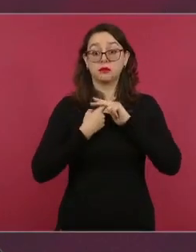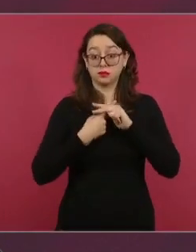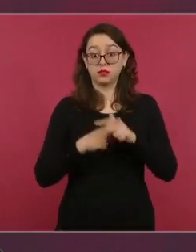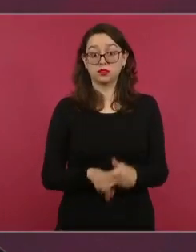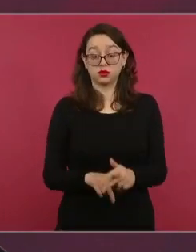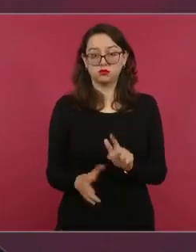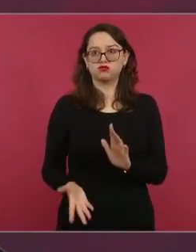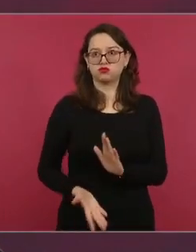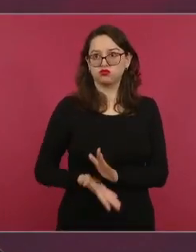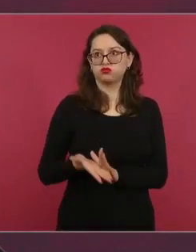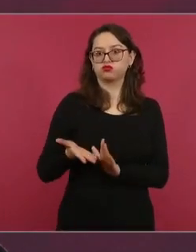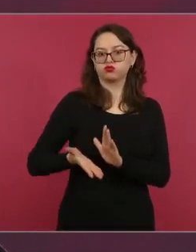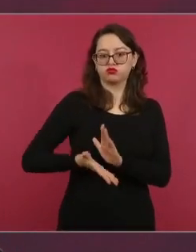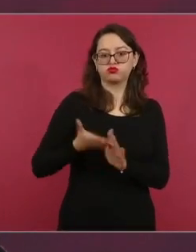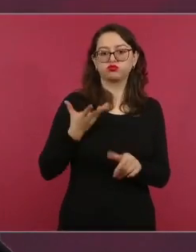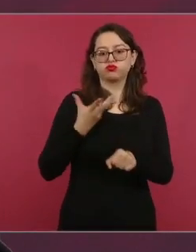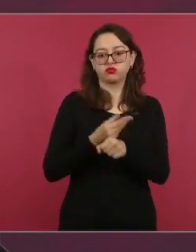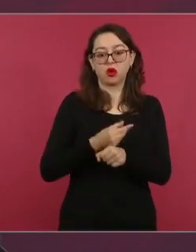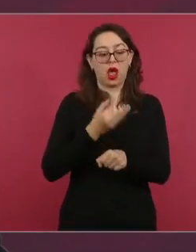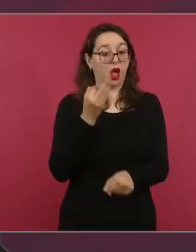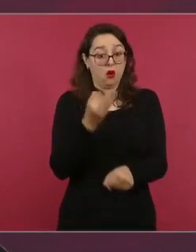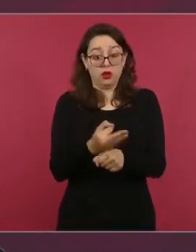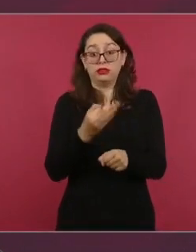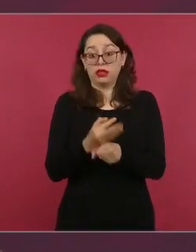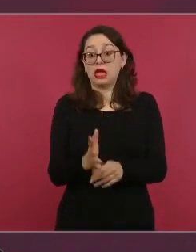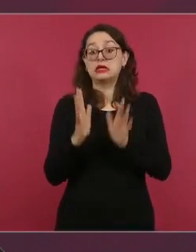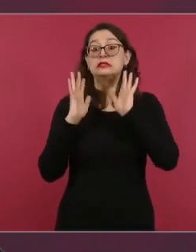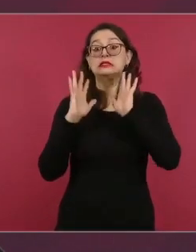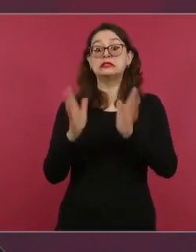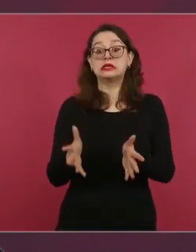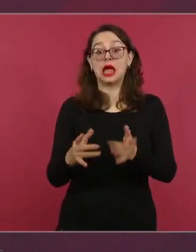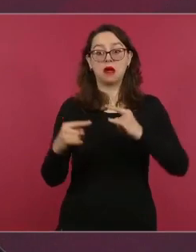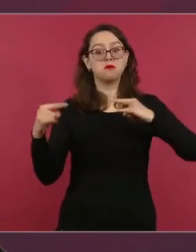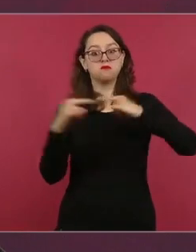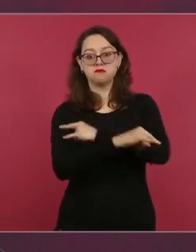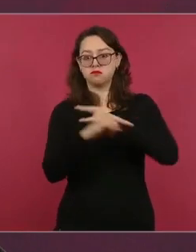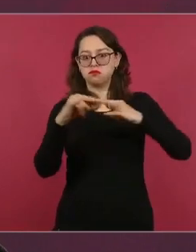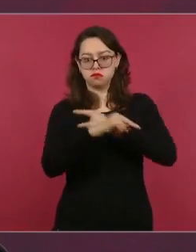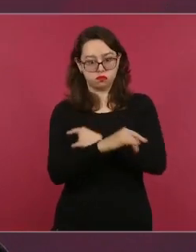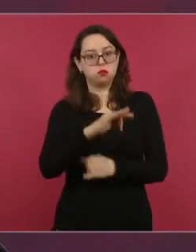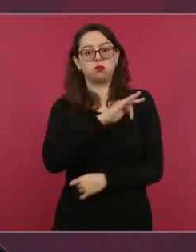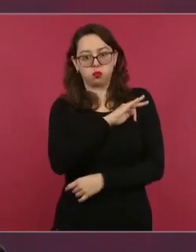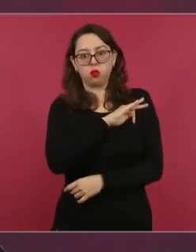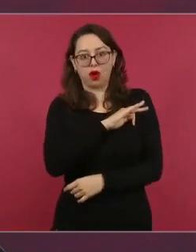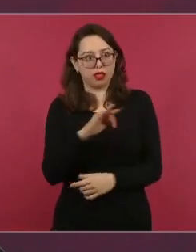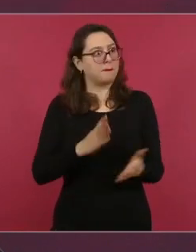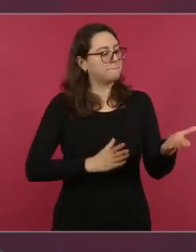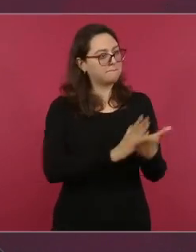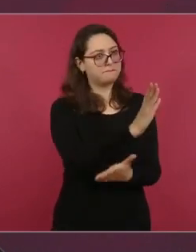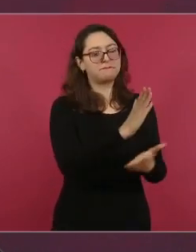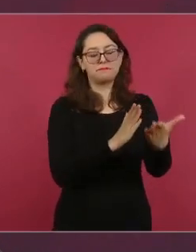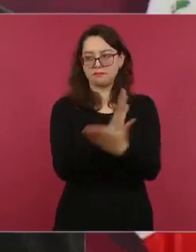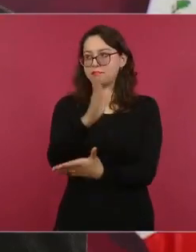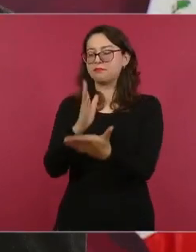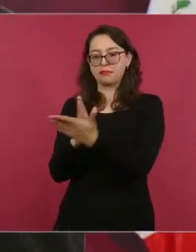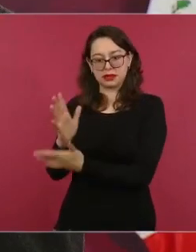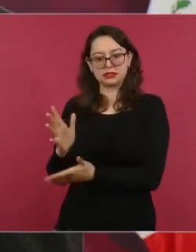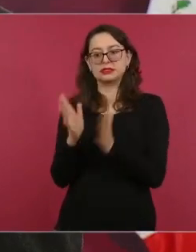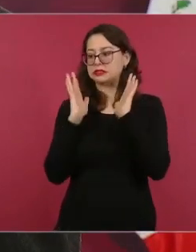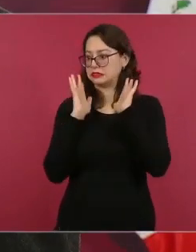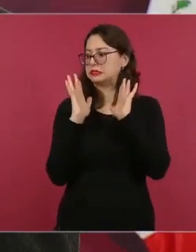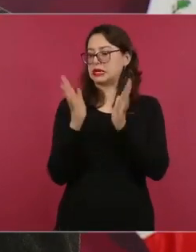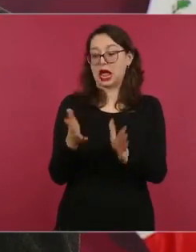estas obras. Ya hay comunicación que no había, tanto en la